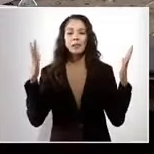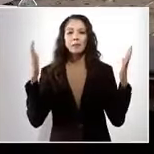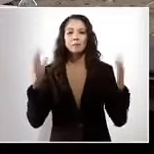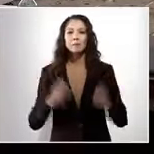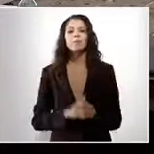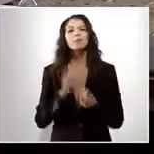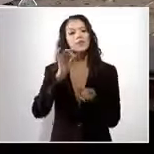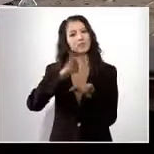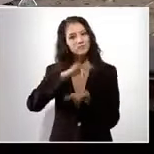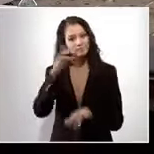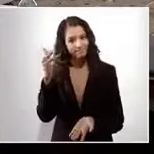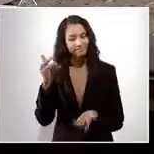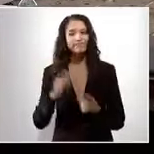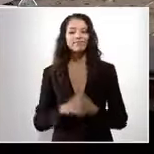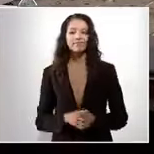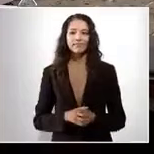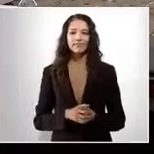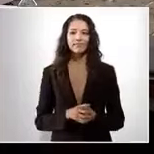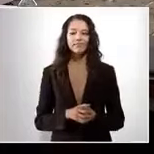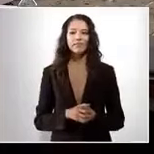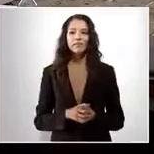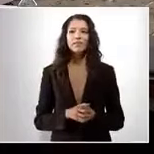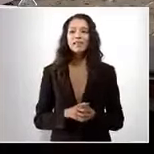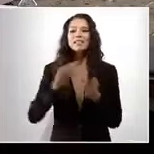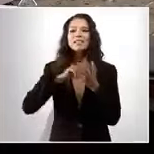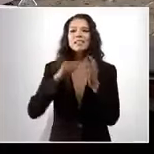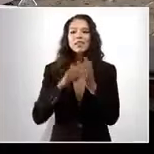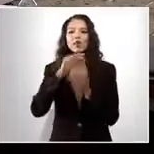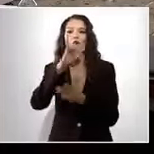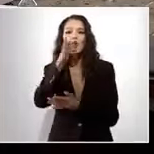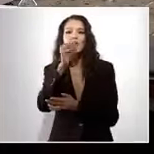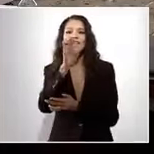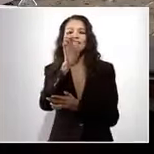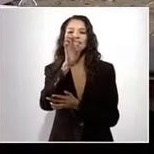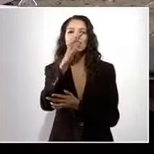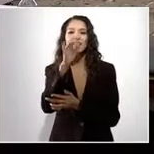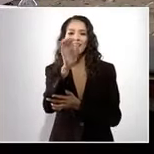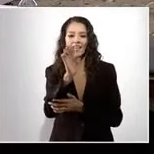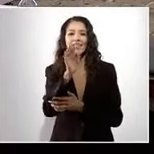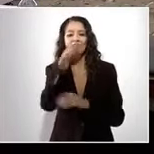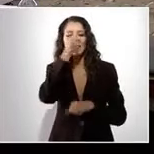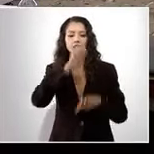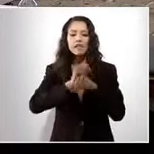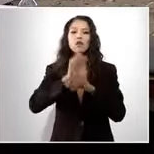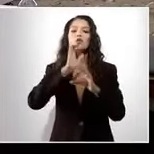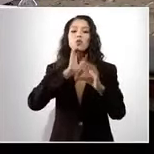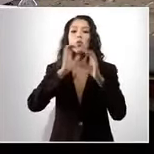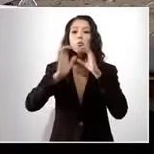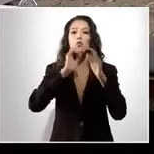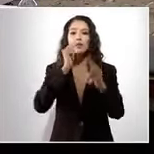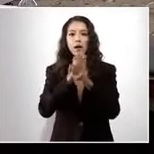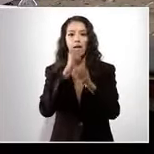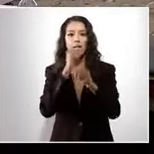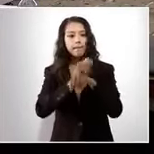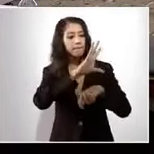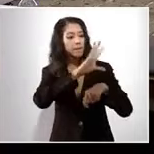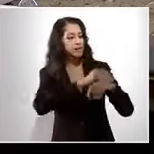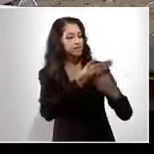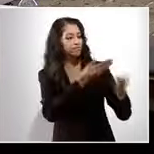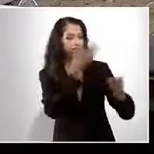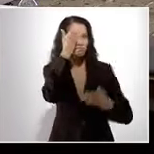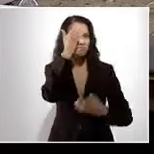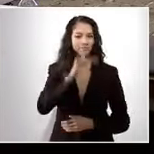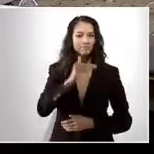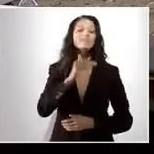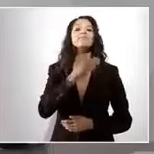Muchas gracias. Ingeniero Jorge Argani, Secretario de Comunicaciones y Transporte. Con su permiso, señor presidente.